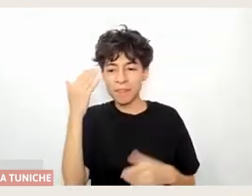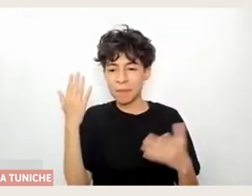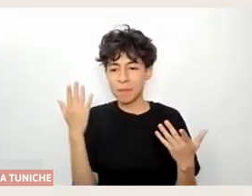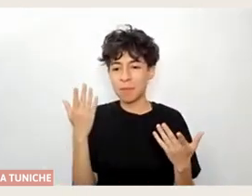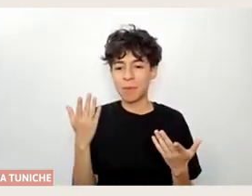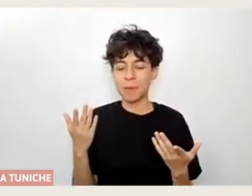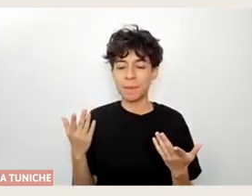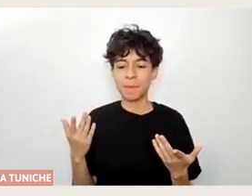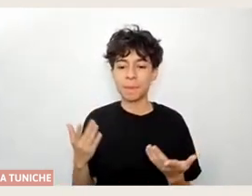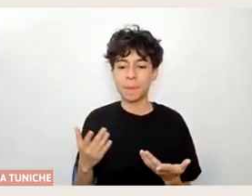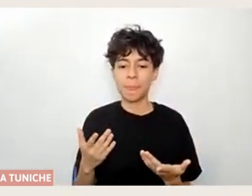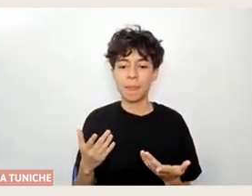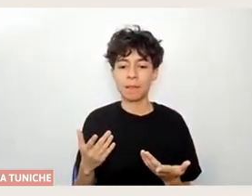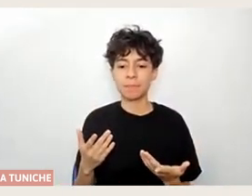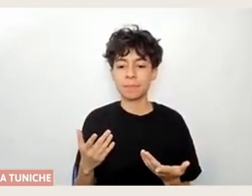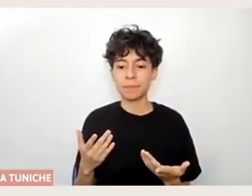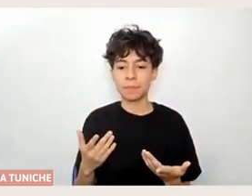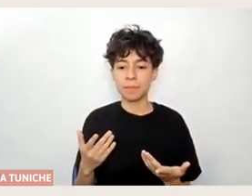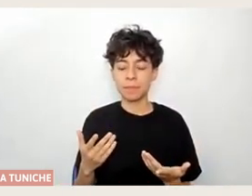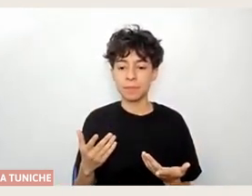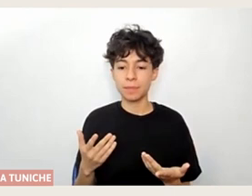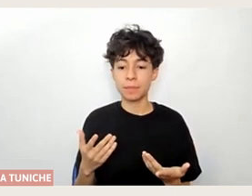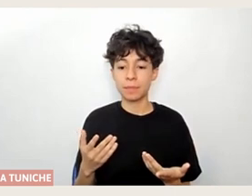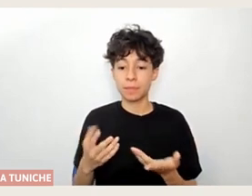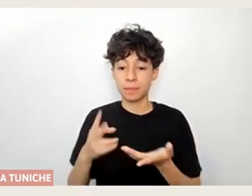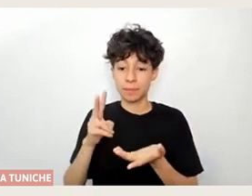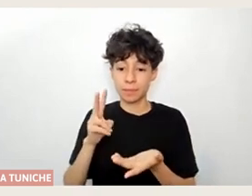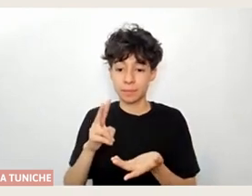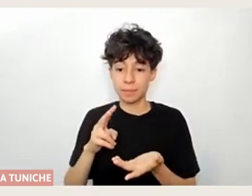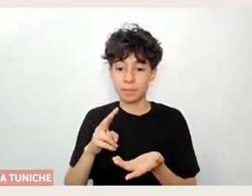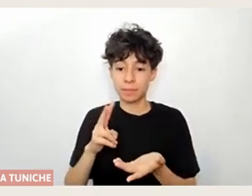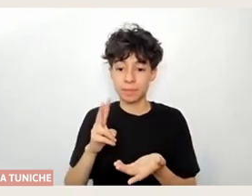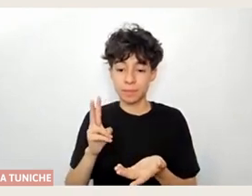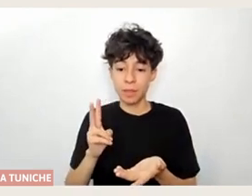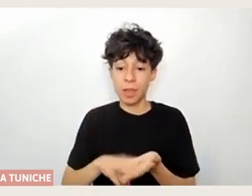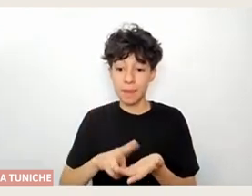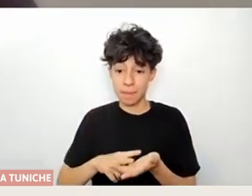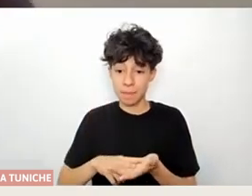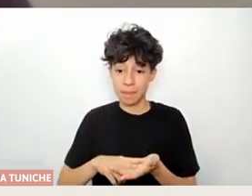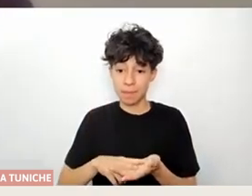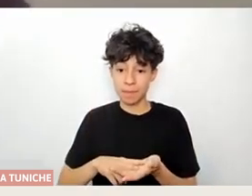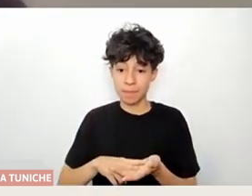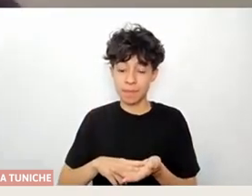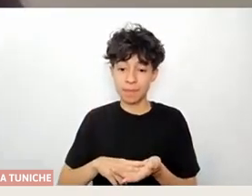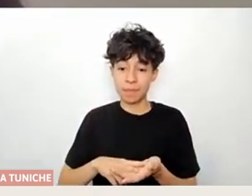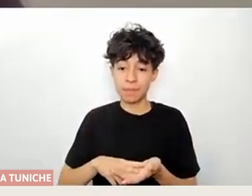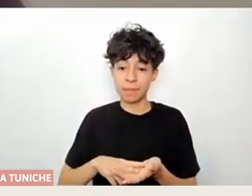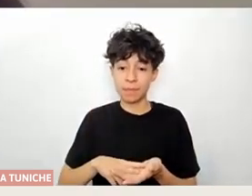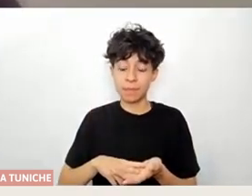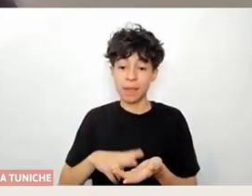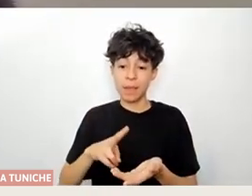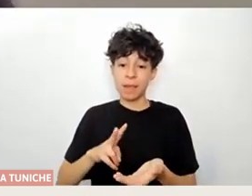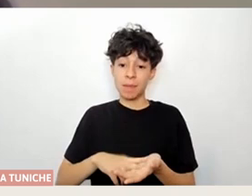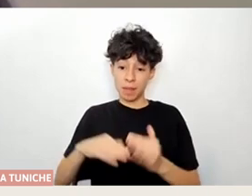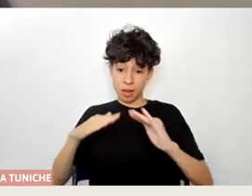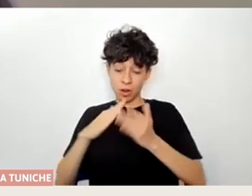parezca que no lo crean, en realidad en provincia estamos súper, estamos como bastante alejados de esas